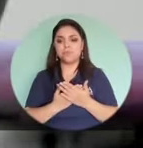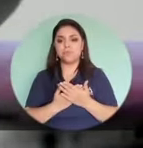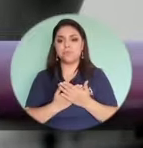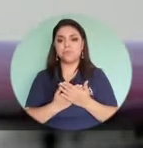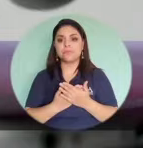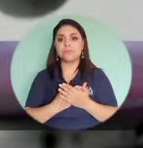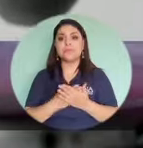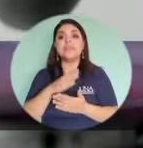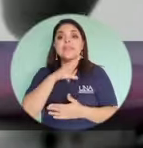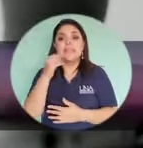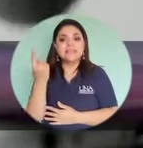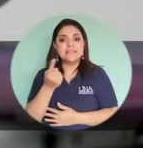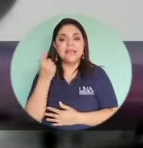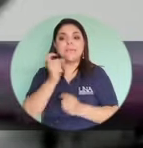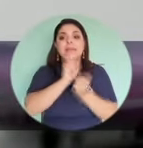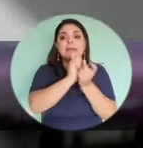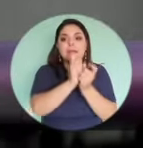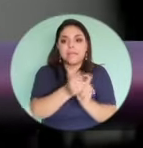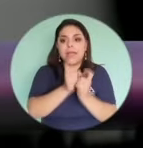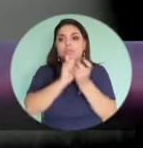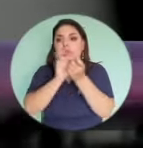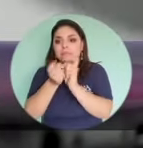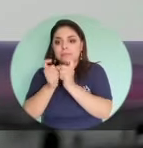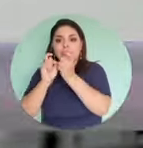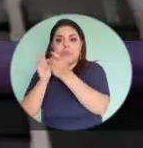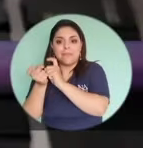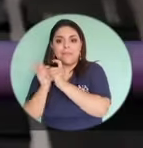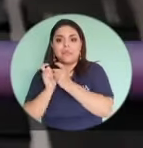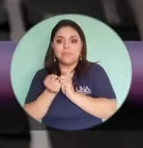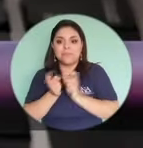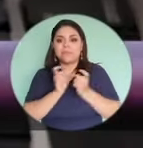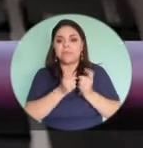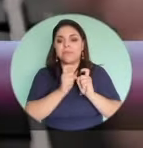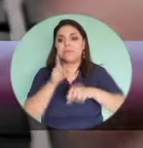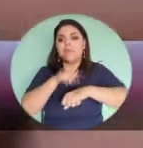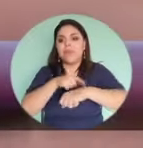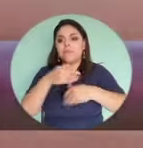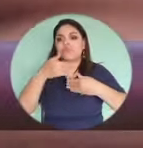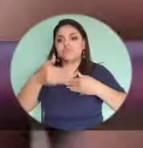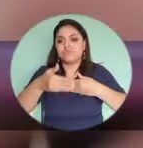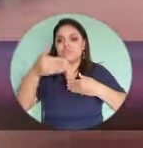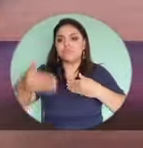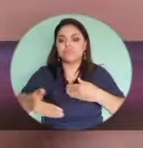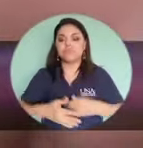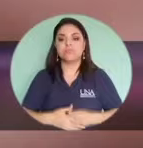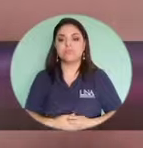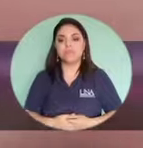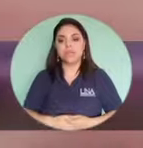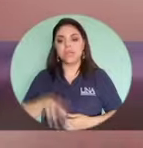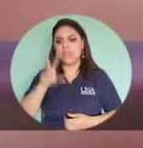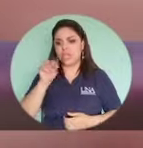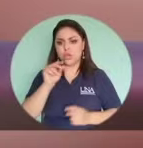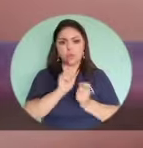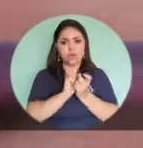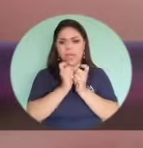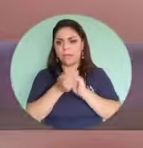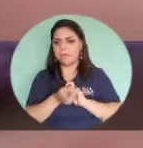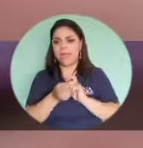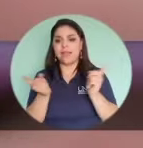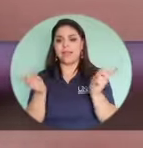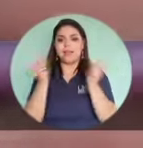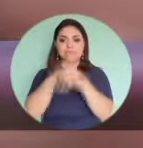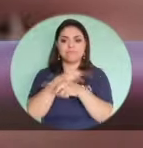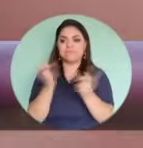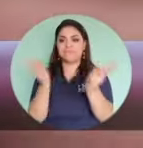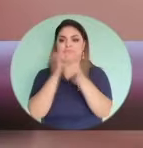clave diferente sino estarlas cambiando de forma de forma periódica y no cambiarlas de